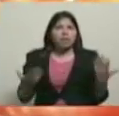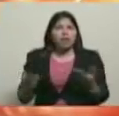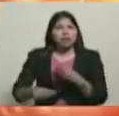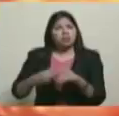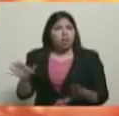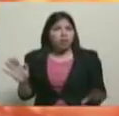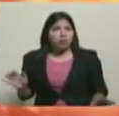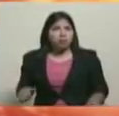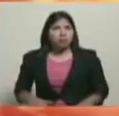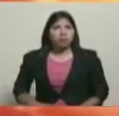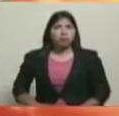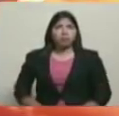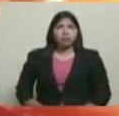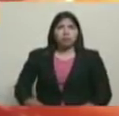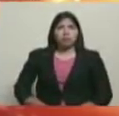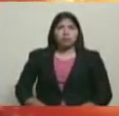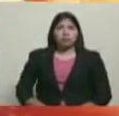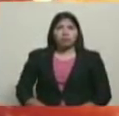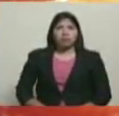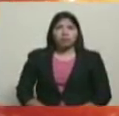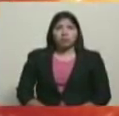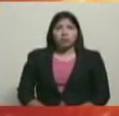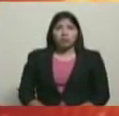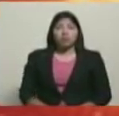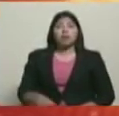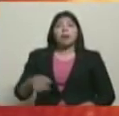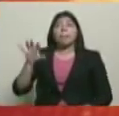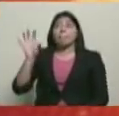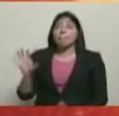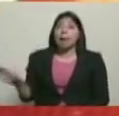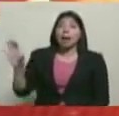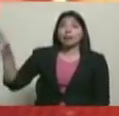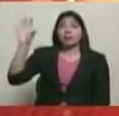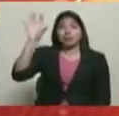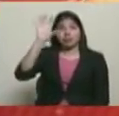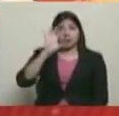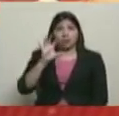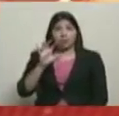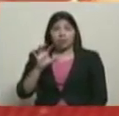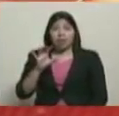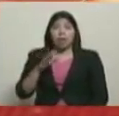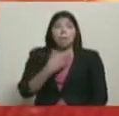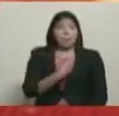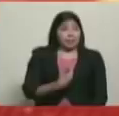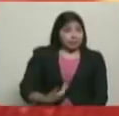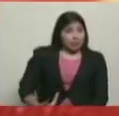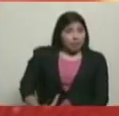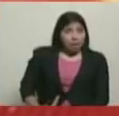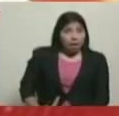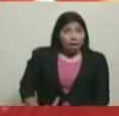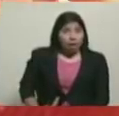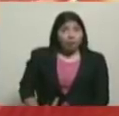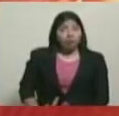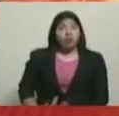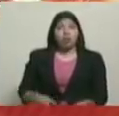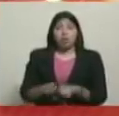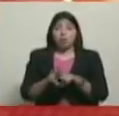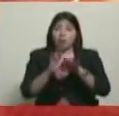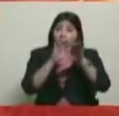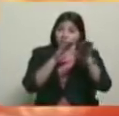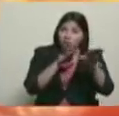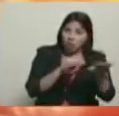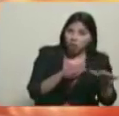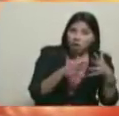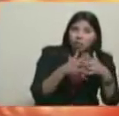democracia. No faltarán países, presidentes, de países mercenarios lacayos, que